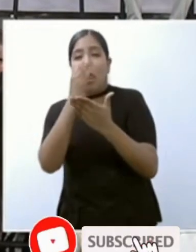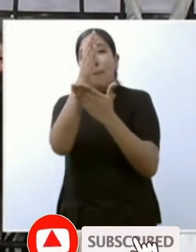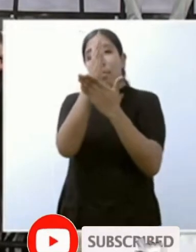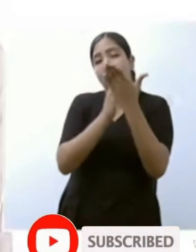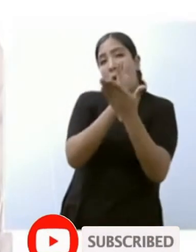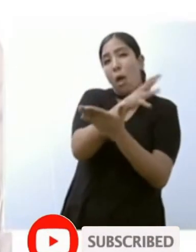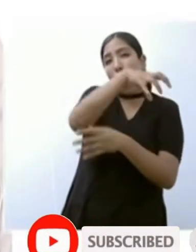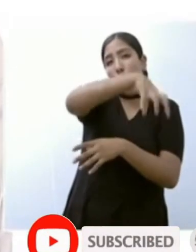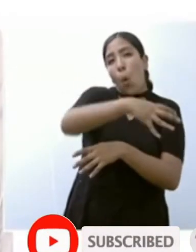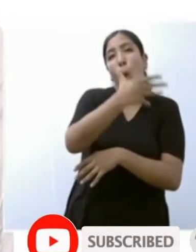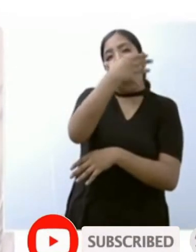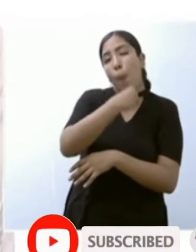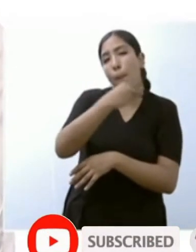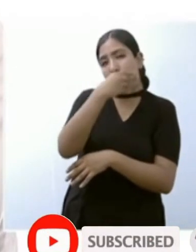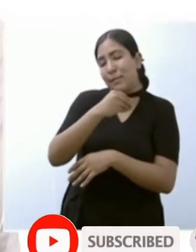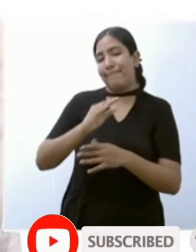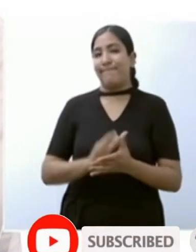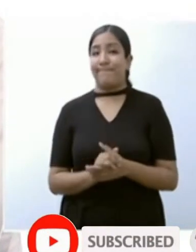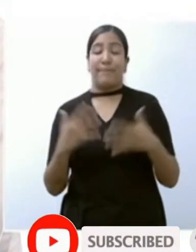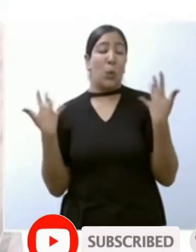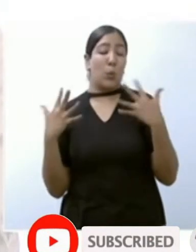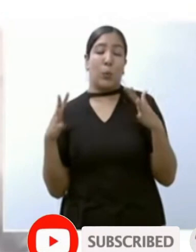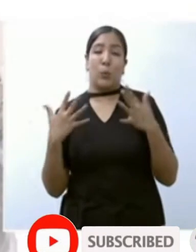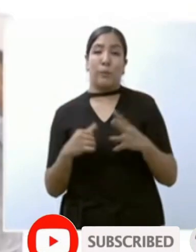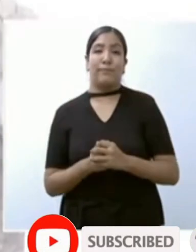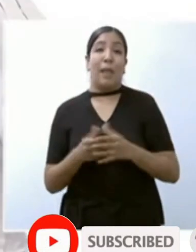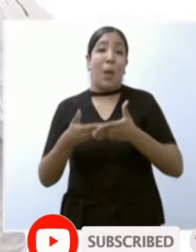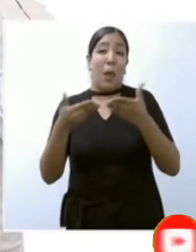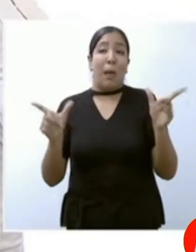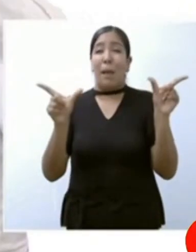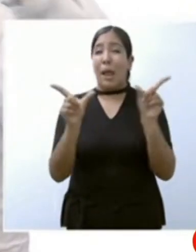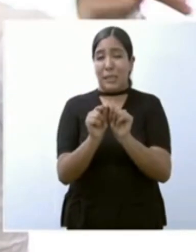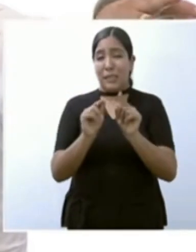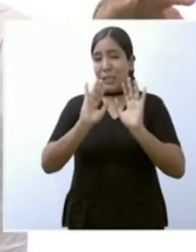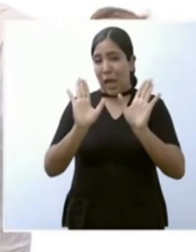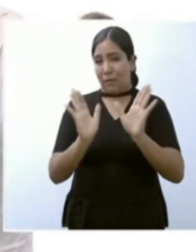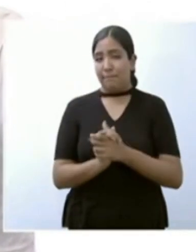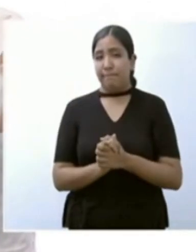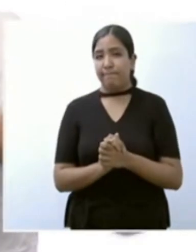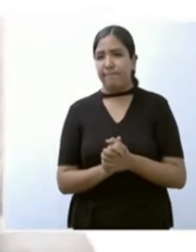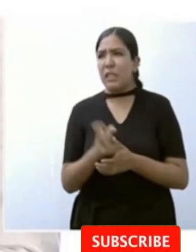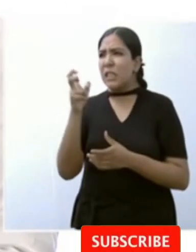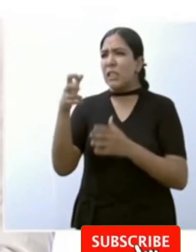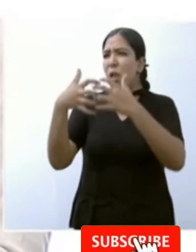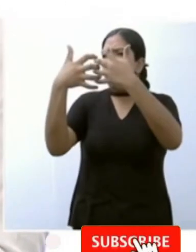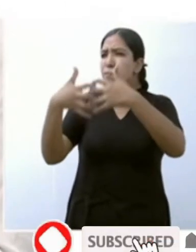y ya para concluir decirles que en esta planta también se